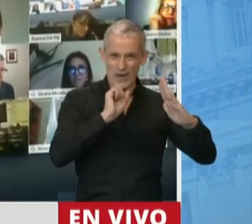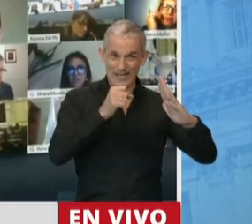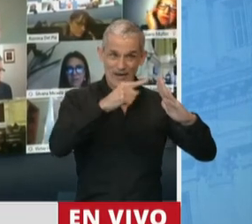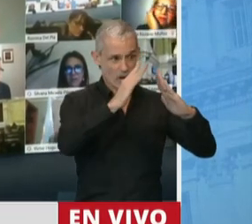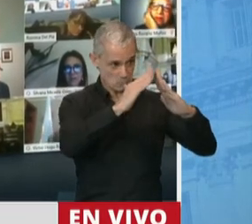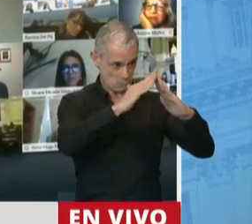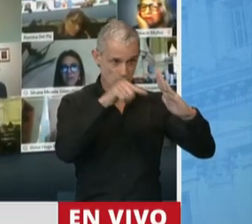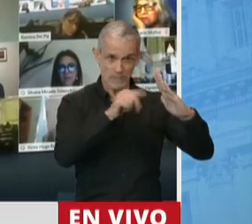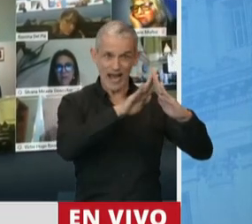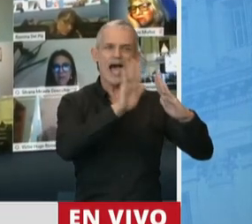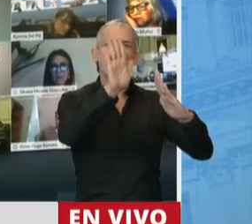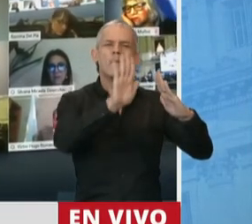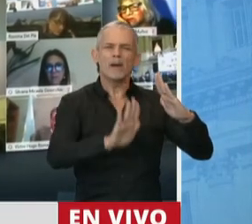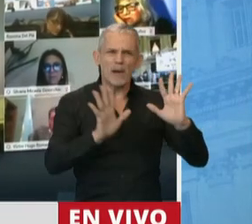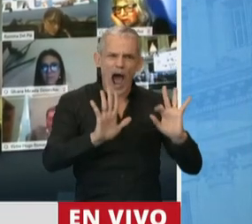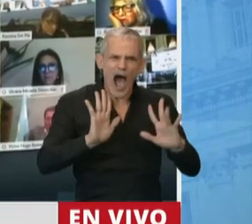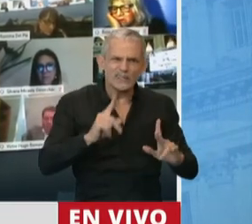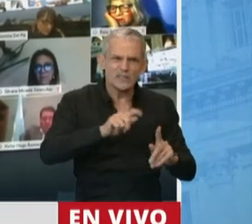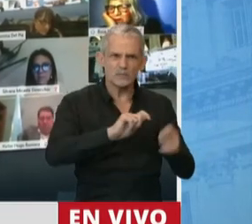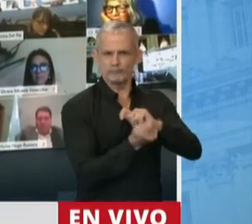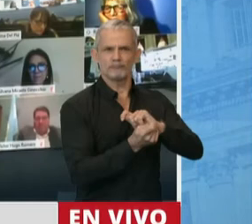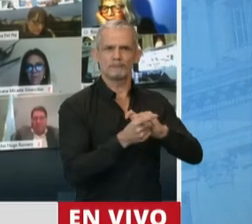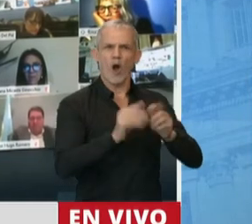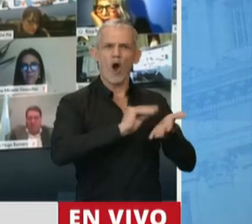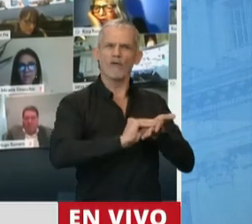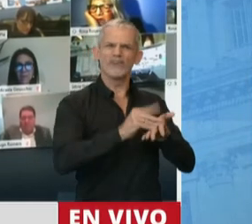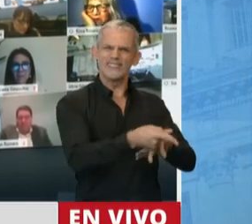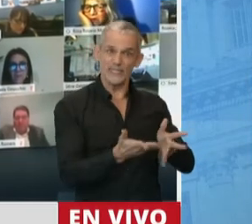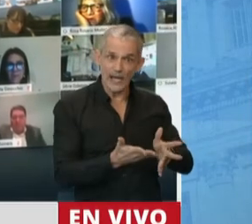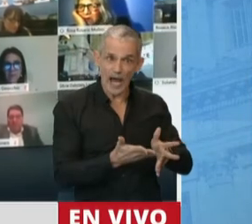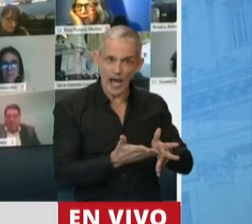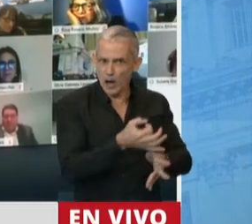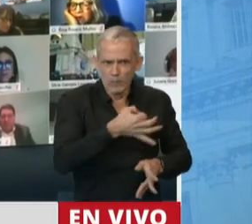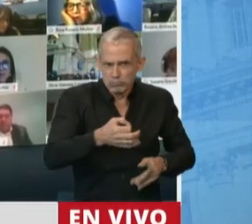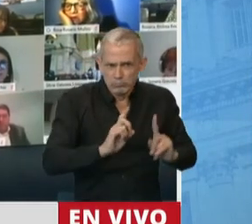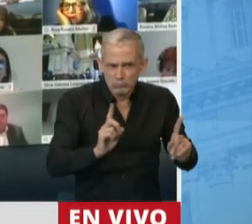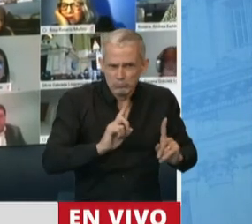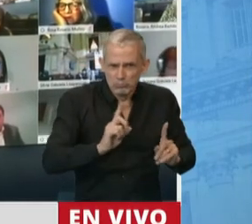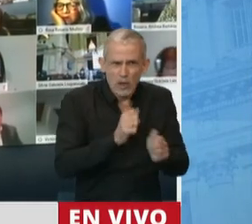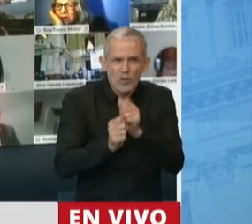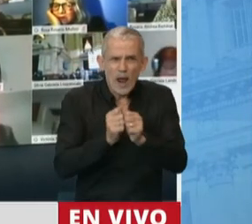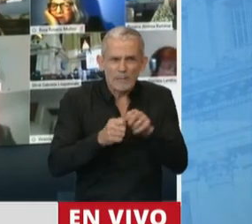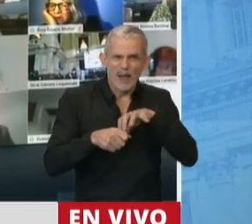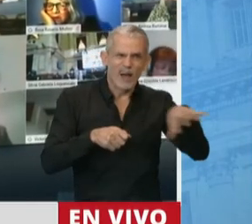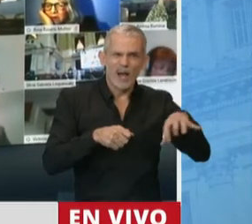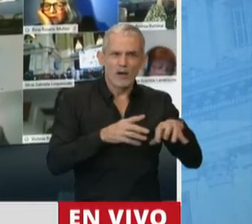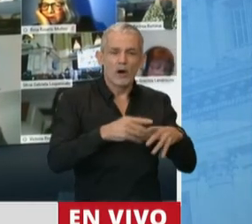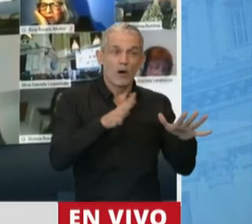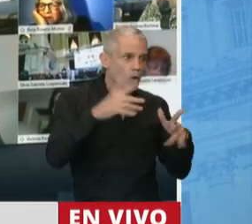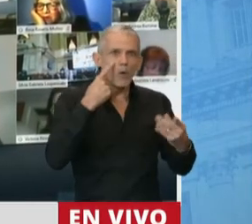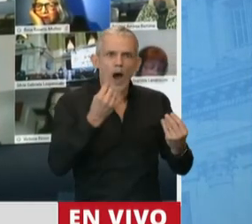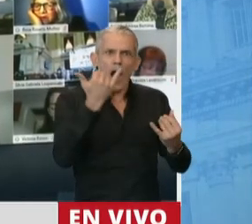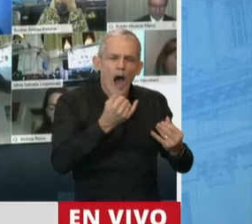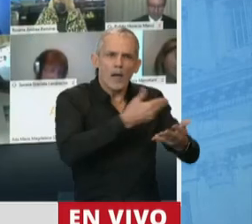están preparadas para convertirse en la oficina de una empresa sin alterar